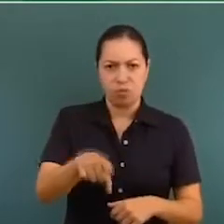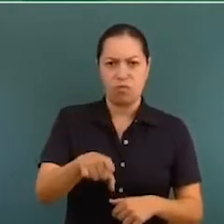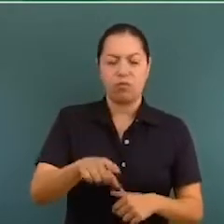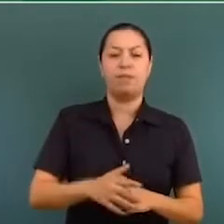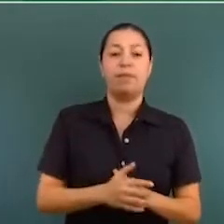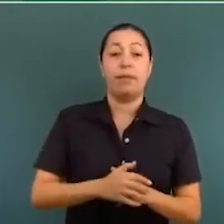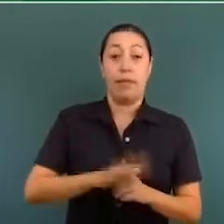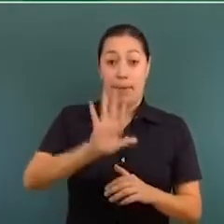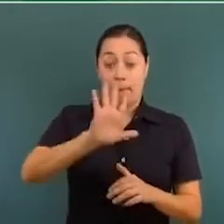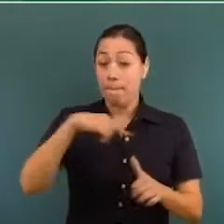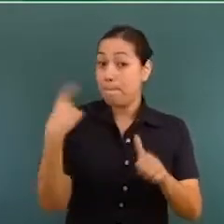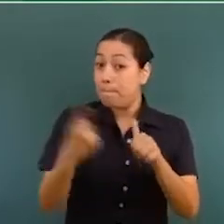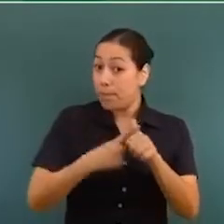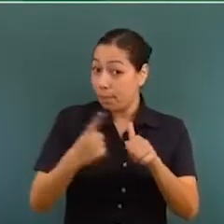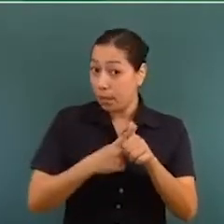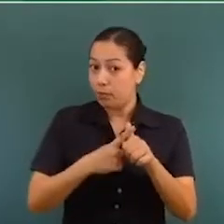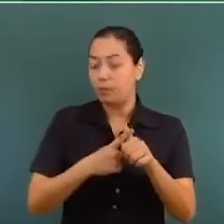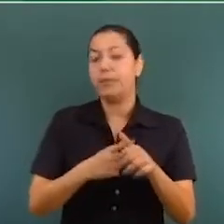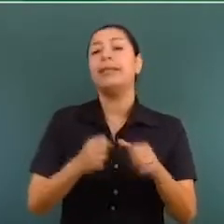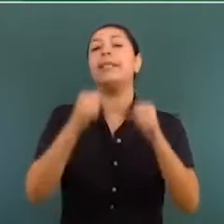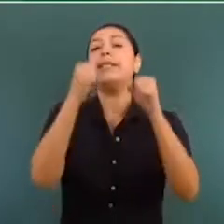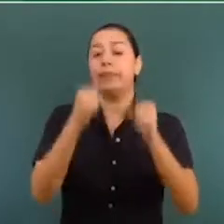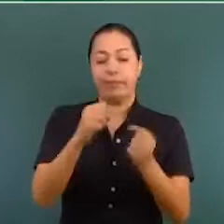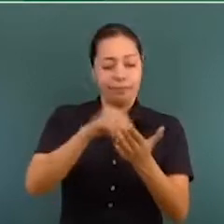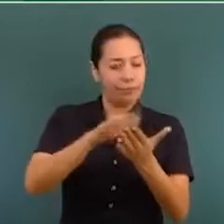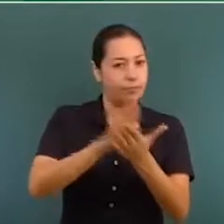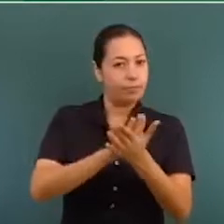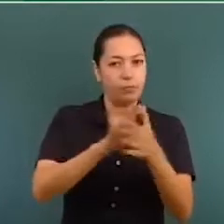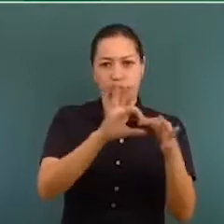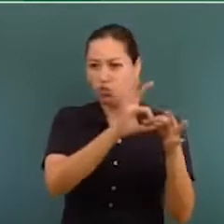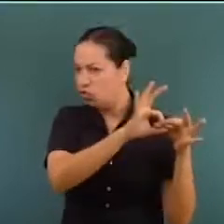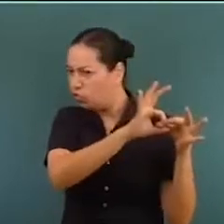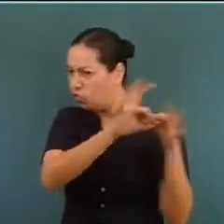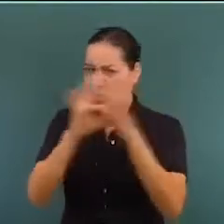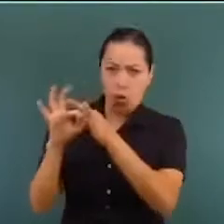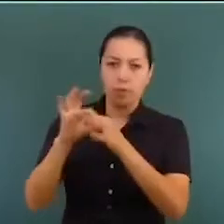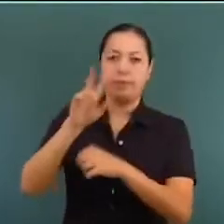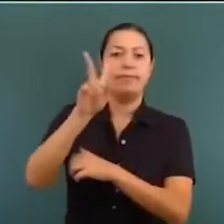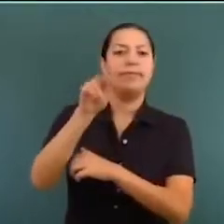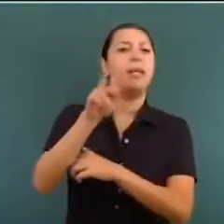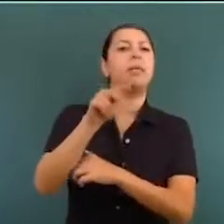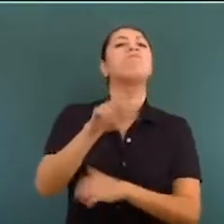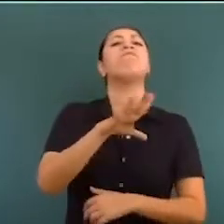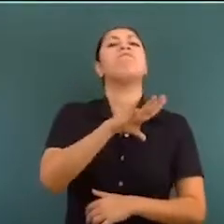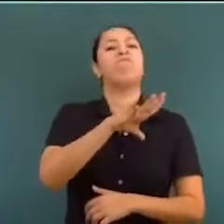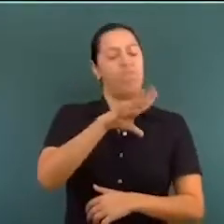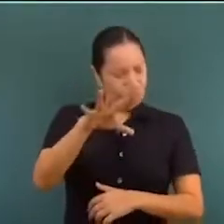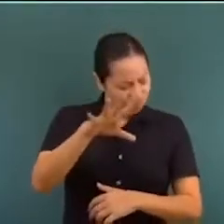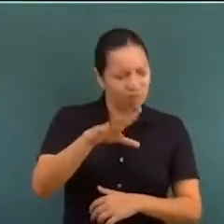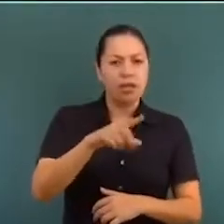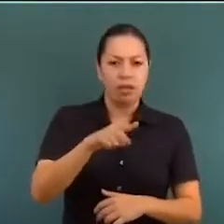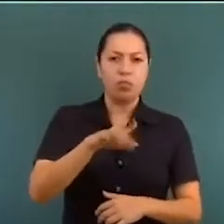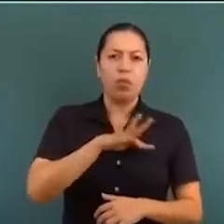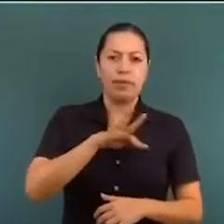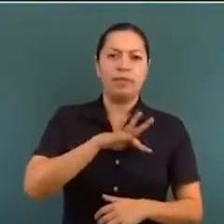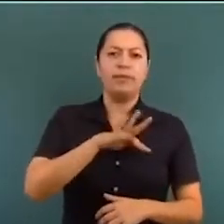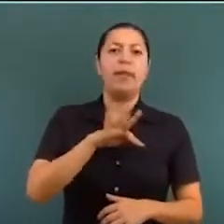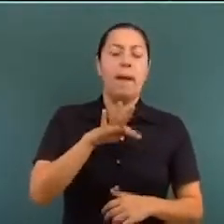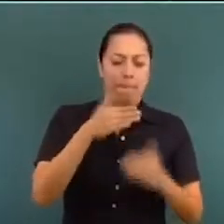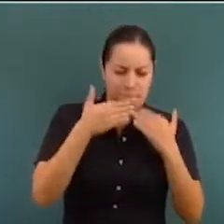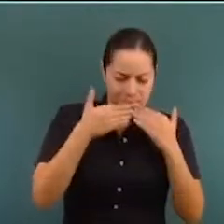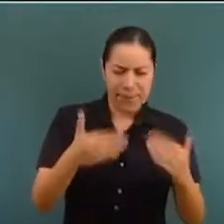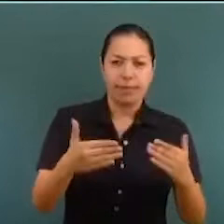Primero, garantizar que por la televisión todos puedan tener garantizada